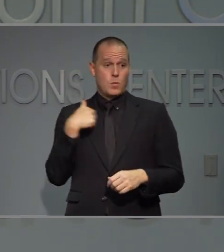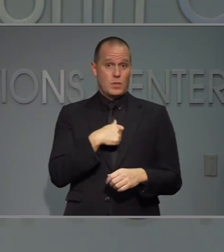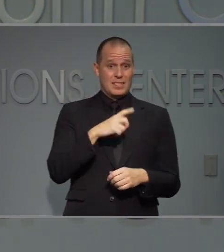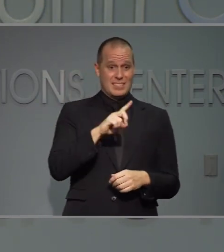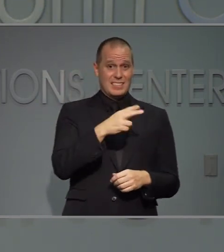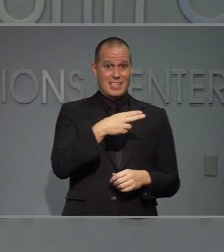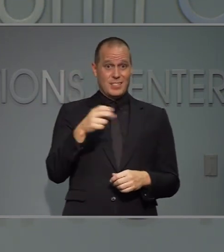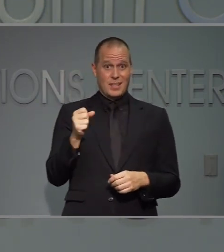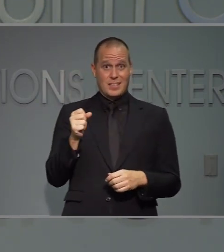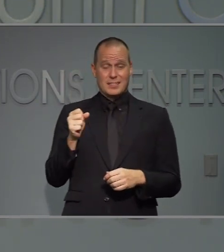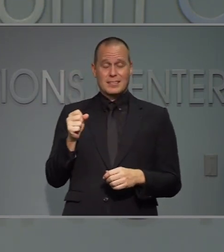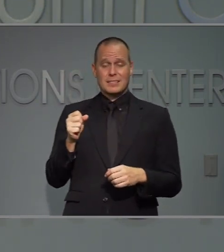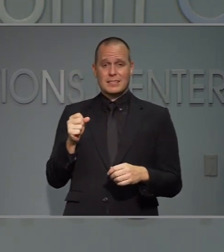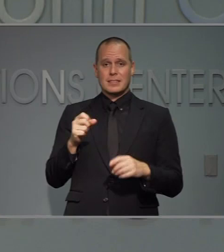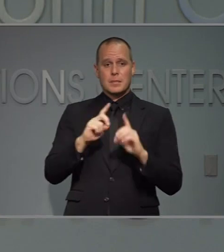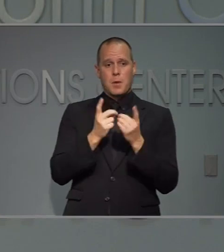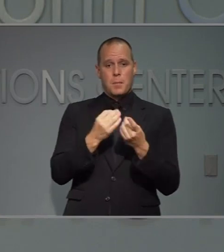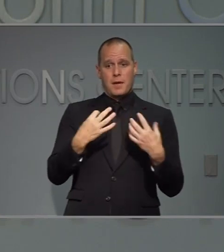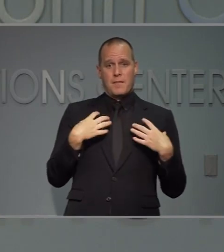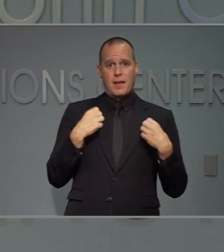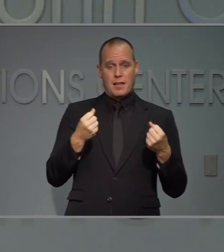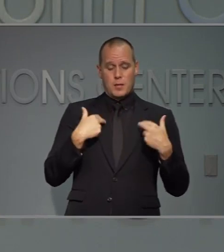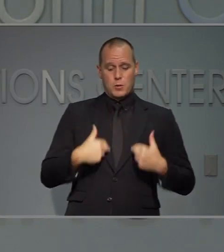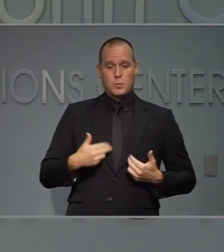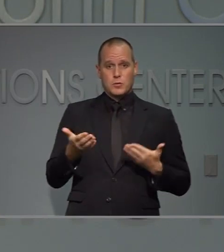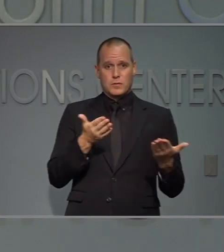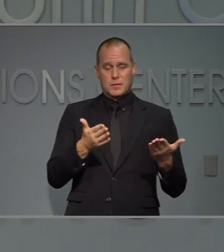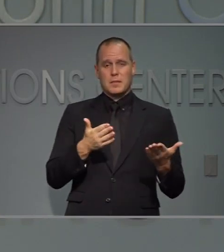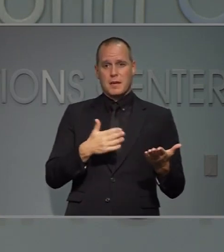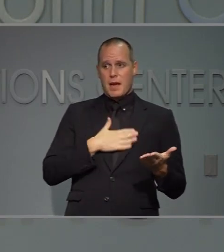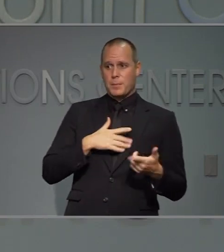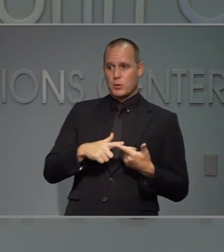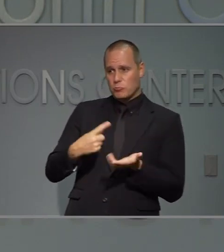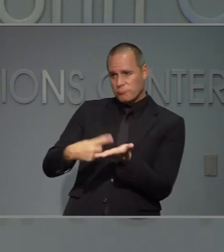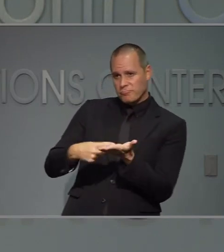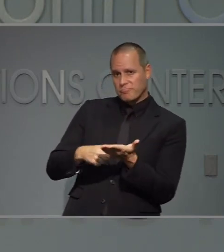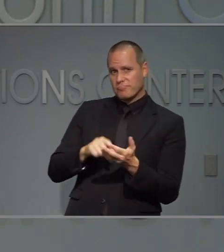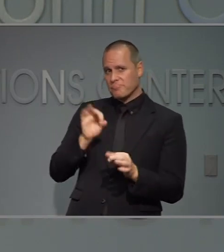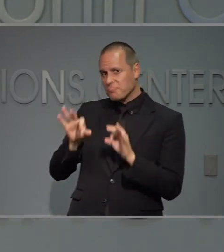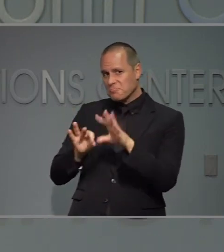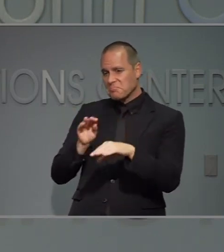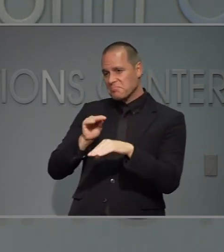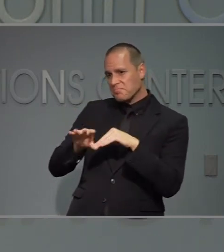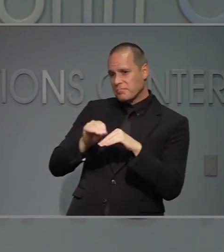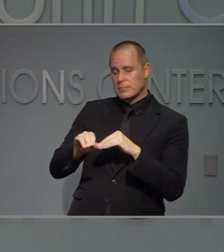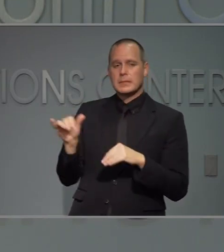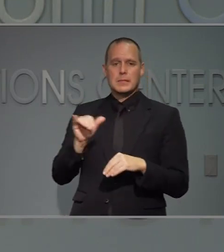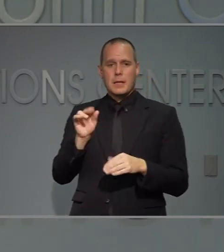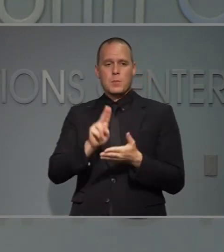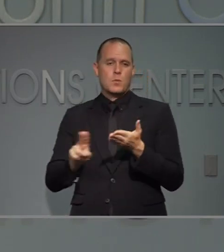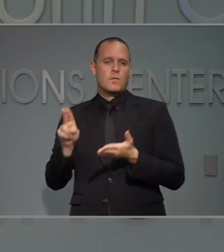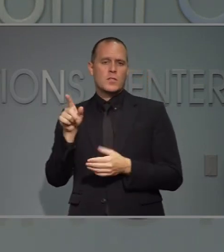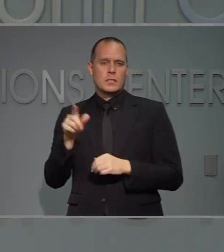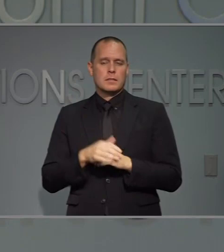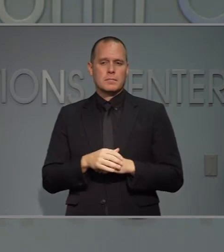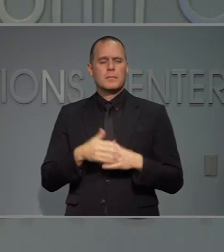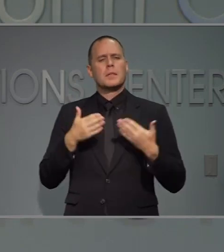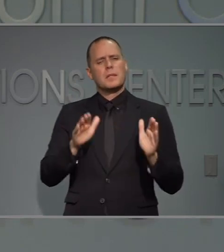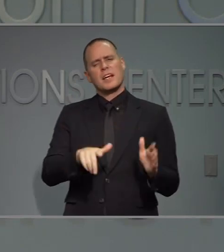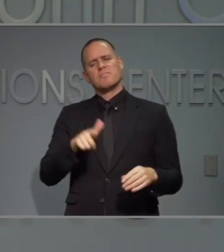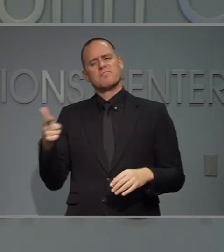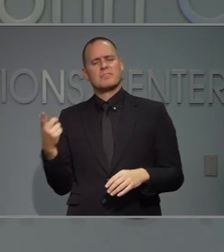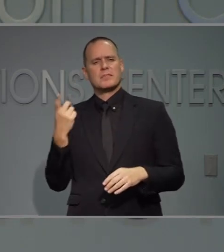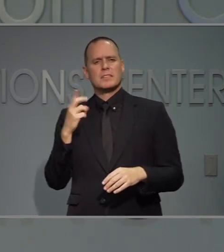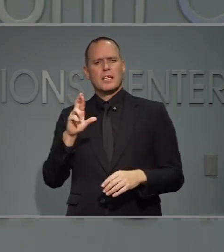departamento de salud y servicios humanos con gusto puede ofrecer asistencia y sus opiniones así como lo han hecho las